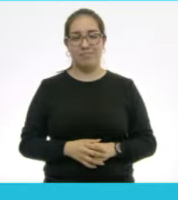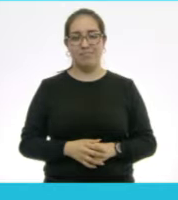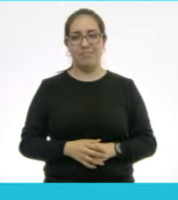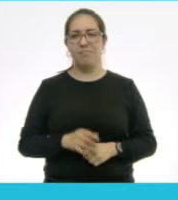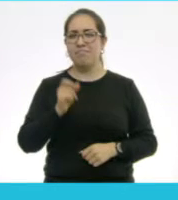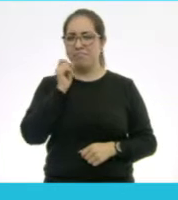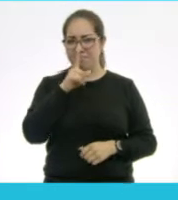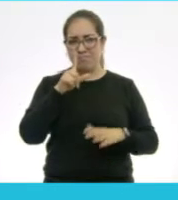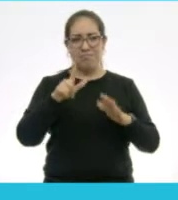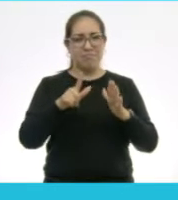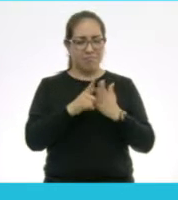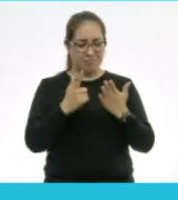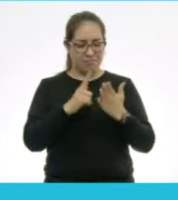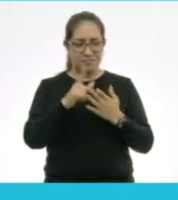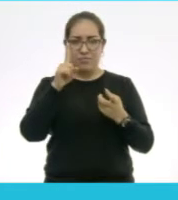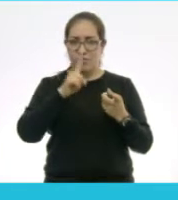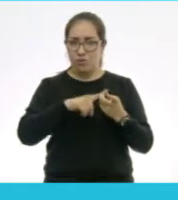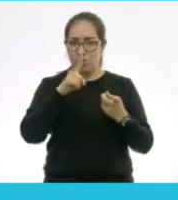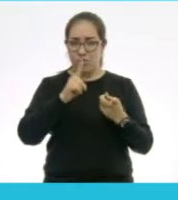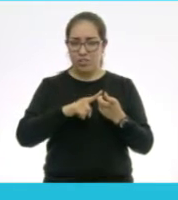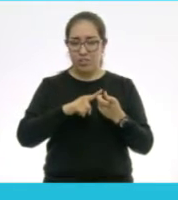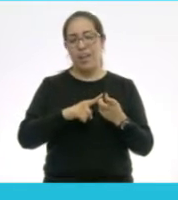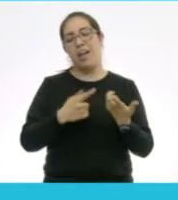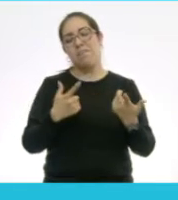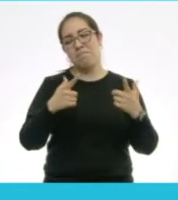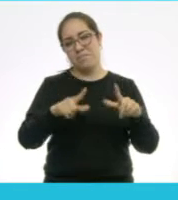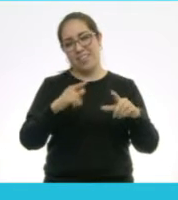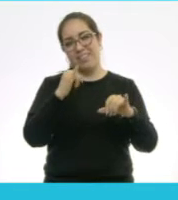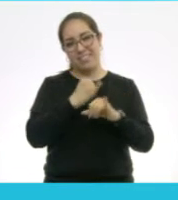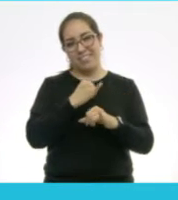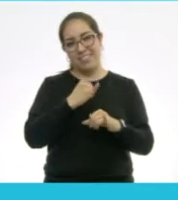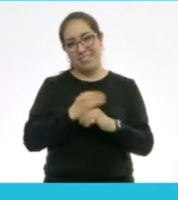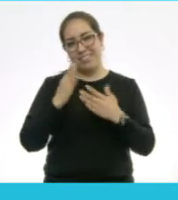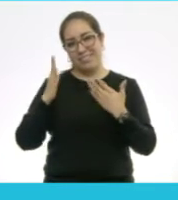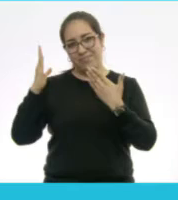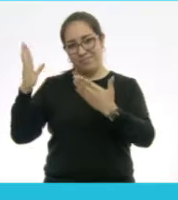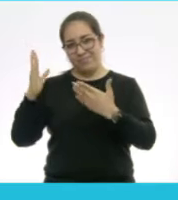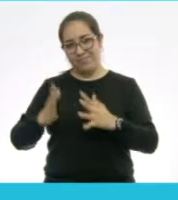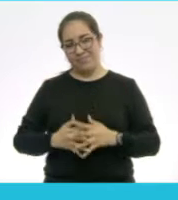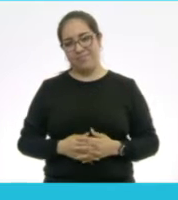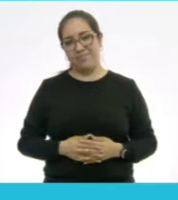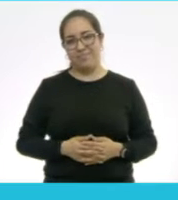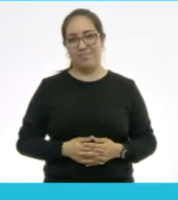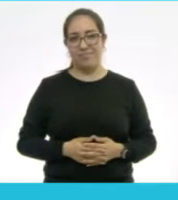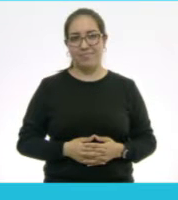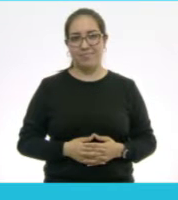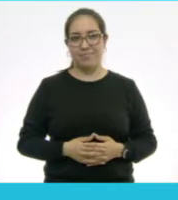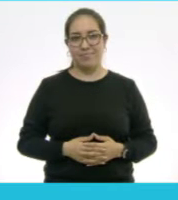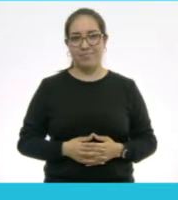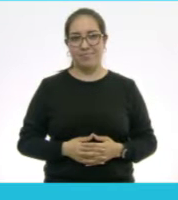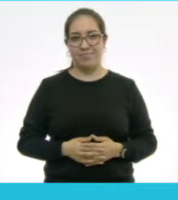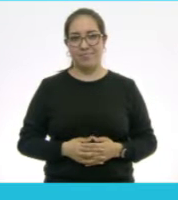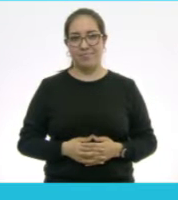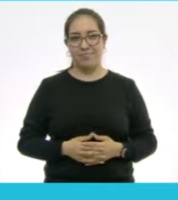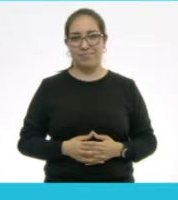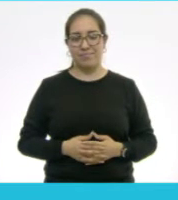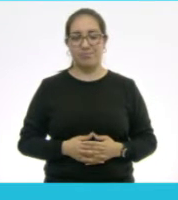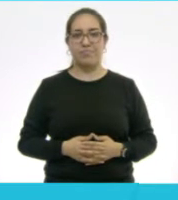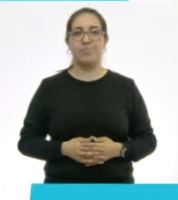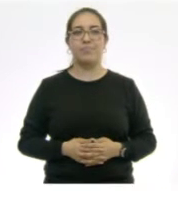También puedes encontrar los libros de texto en la página. Conalitec.cep.gov.mx